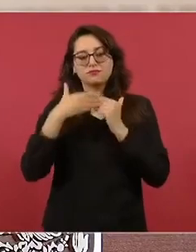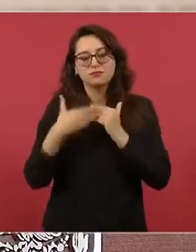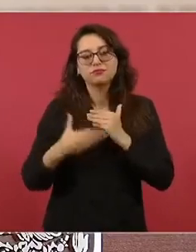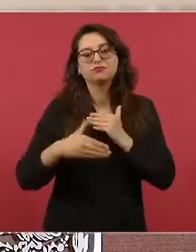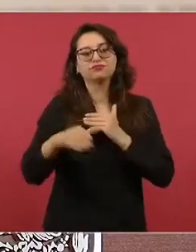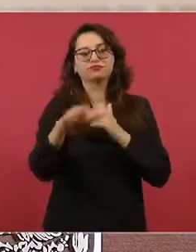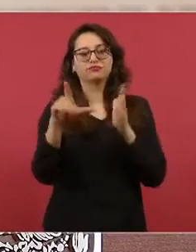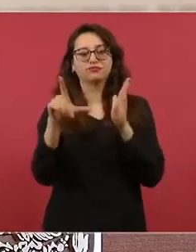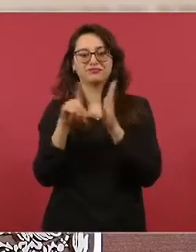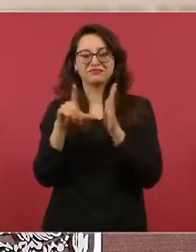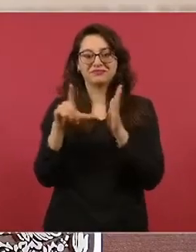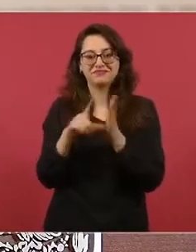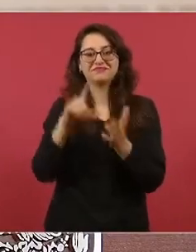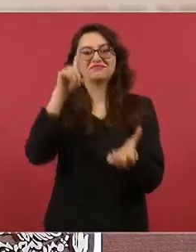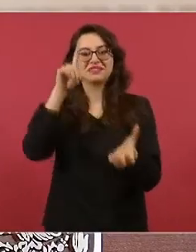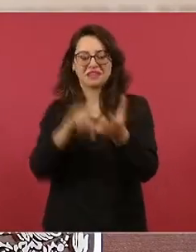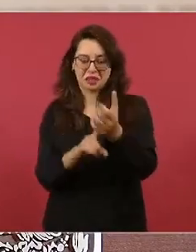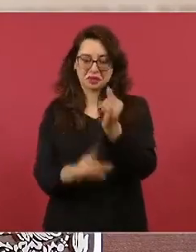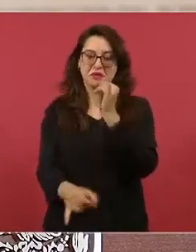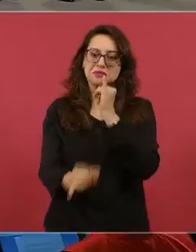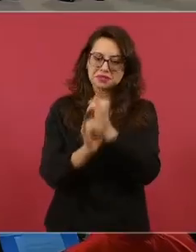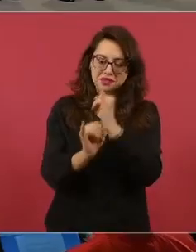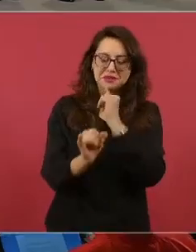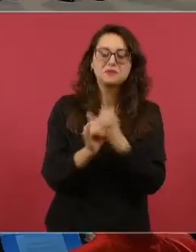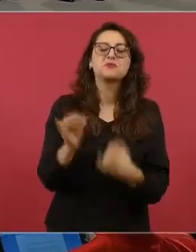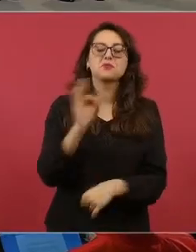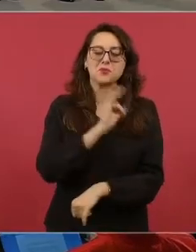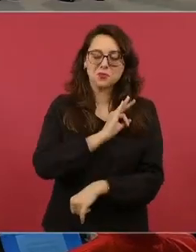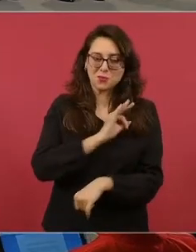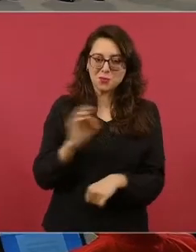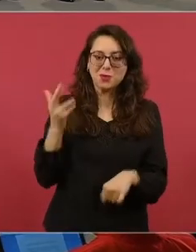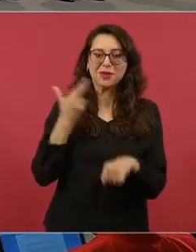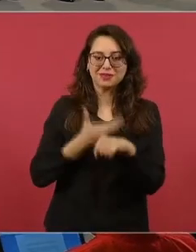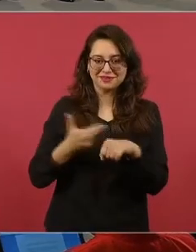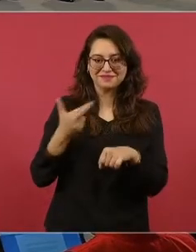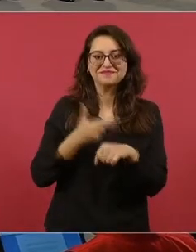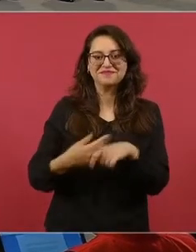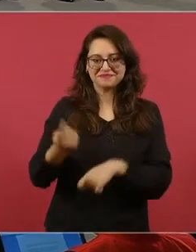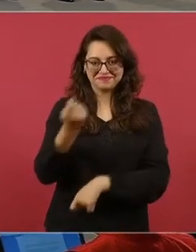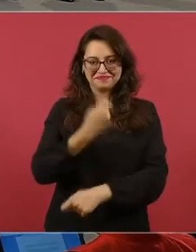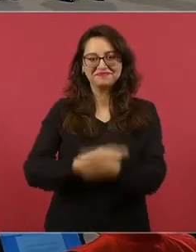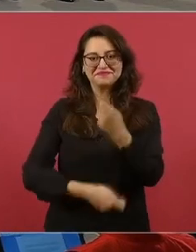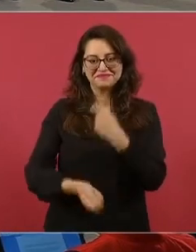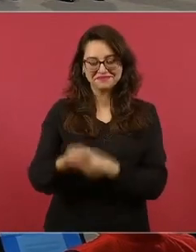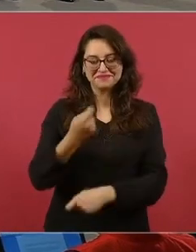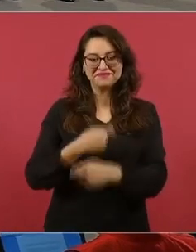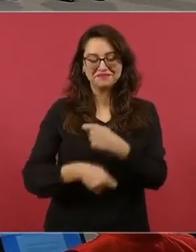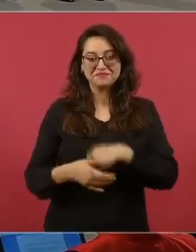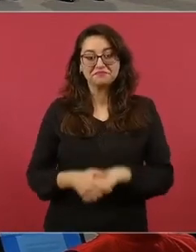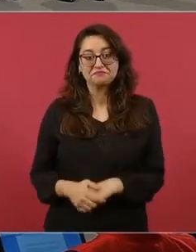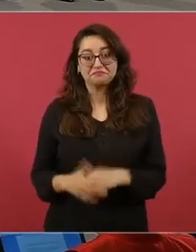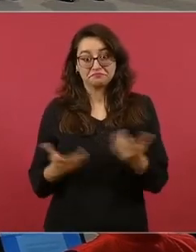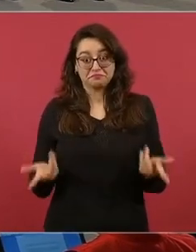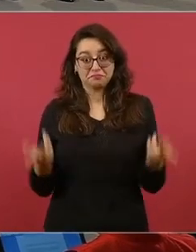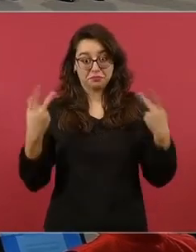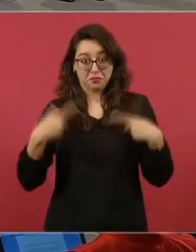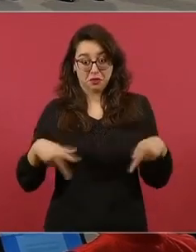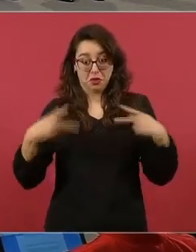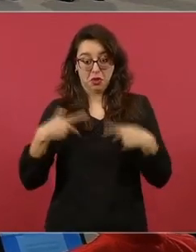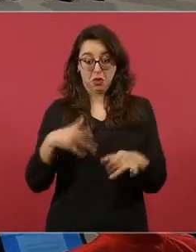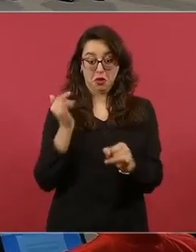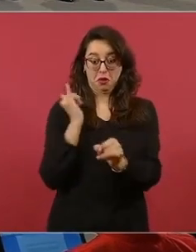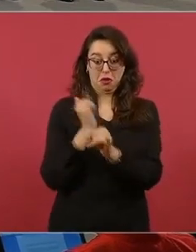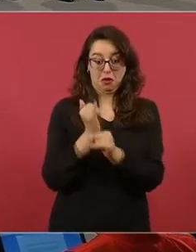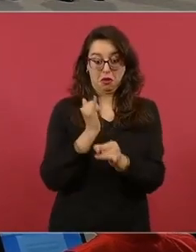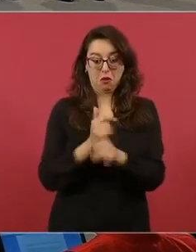estarán disponibles a través de internet en Estados Unidos. Las personas podrán pedir su tarjeta y les